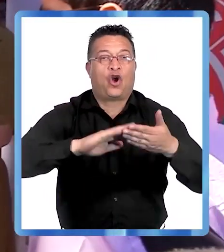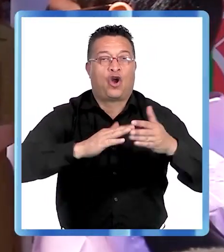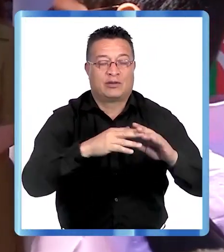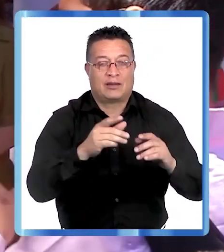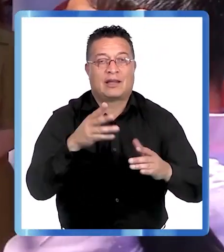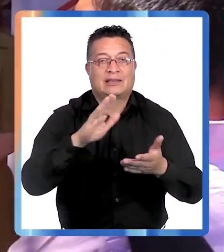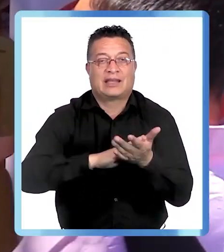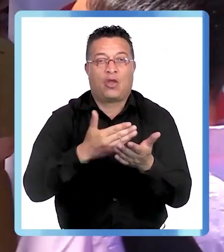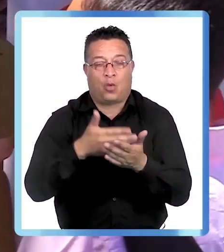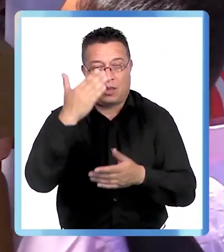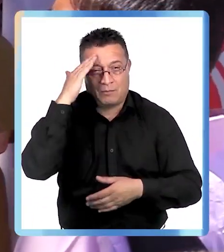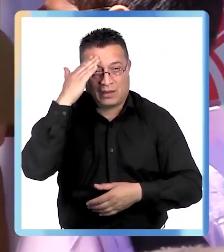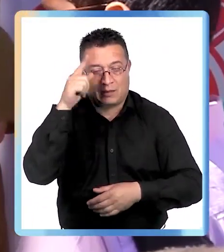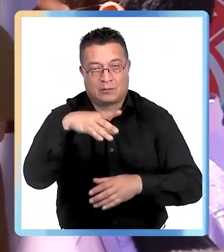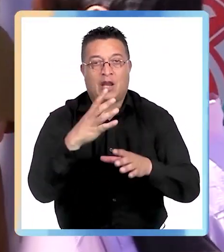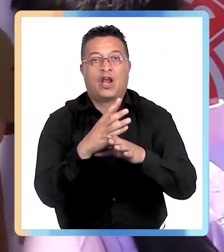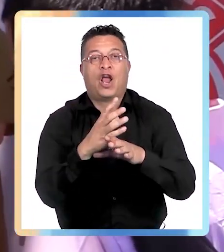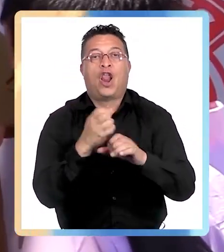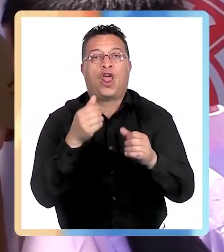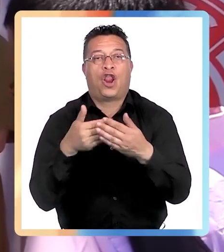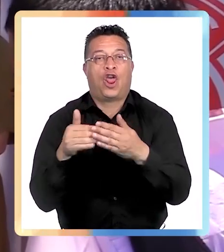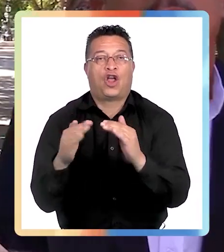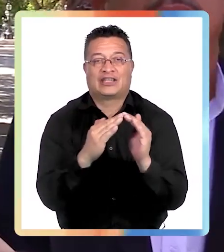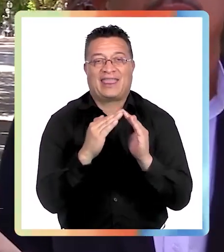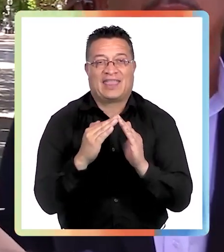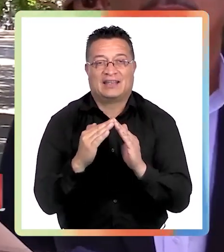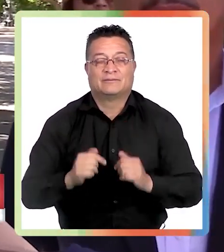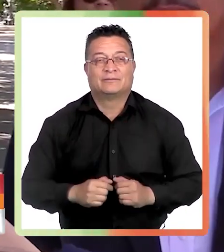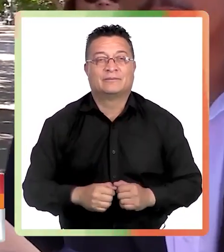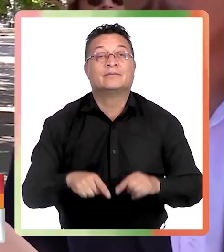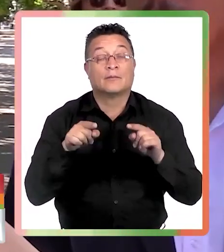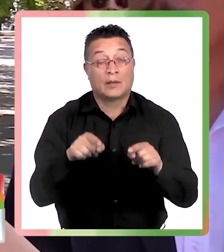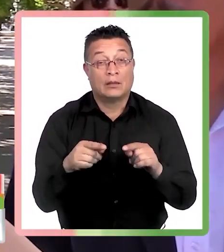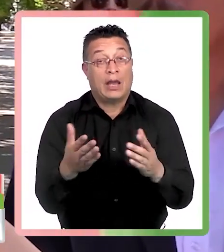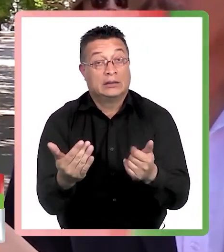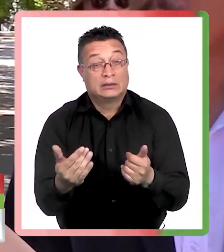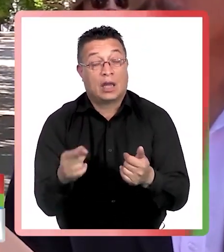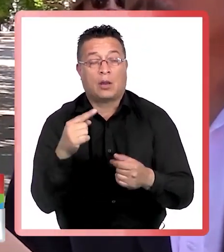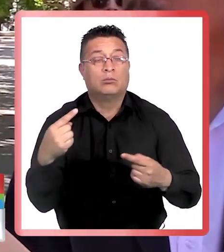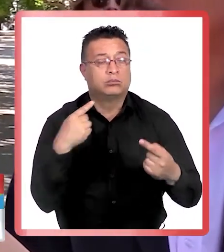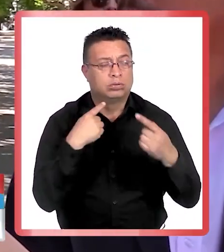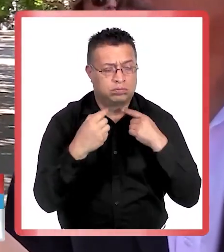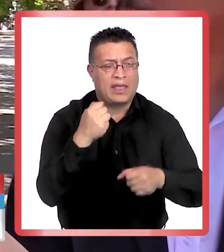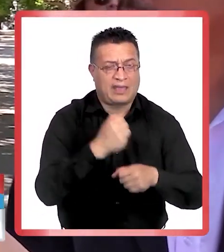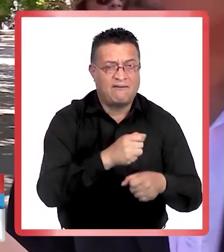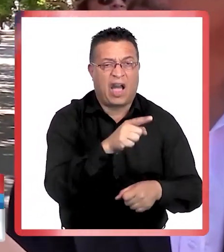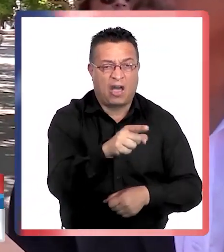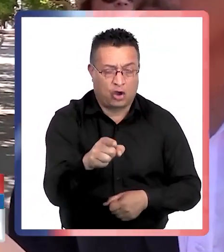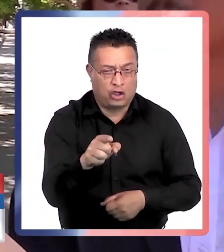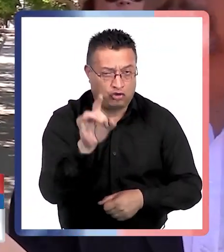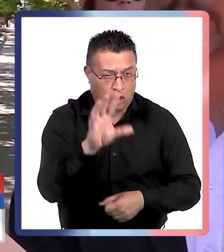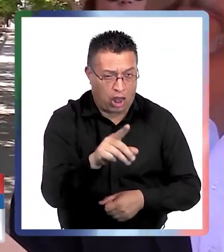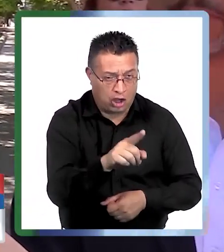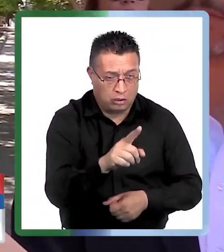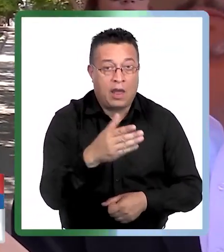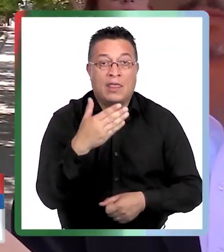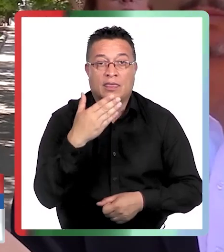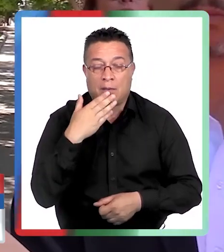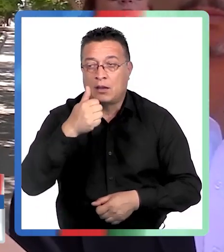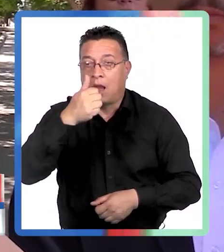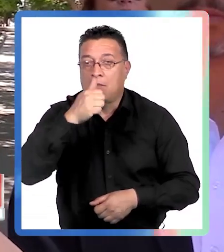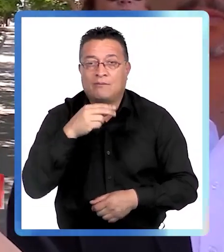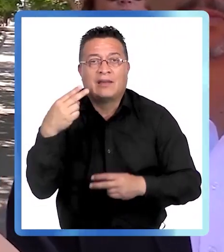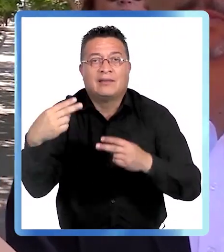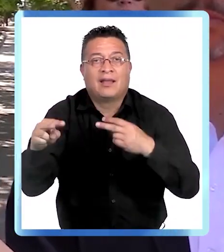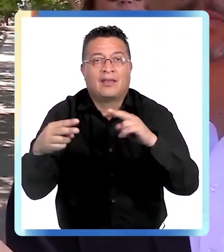mental para la provincia de Los Andes. Creemos que hoy día esta necesidad no solo aqueja a los trabajadores y trabajadoras, sino que también a la privacidad